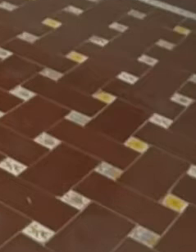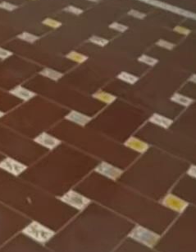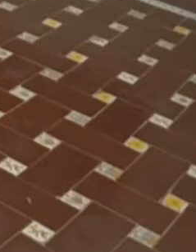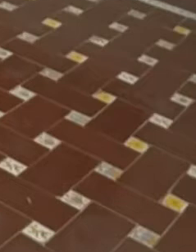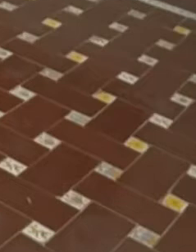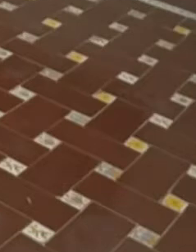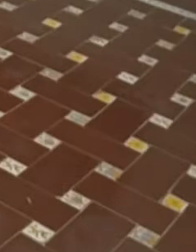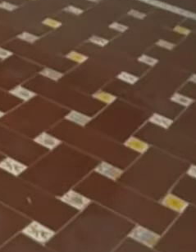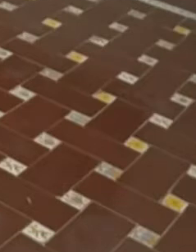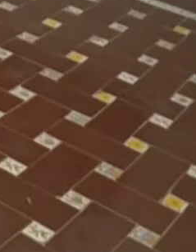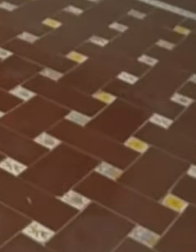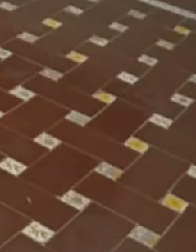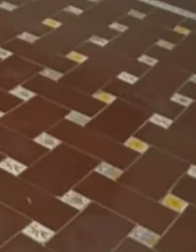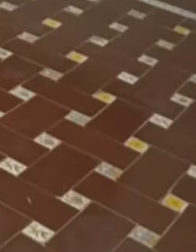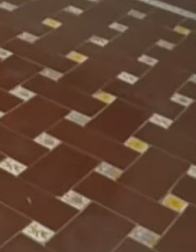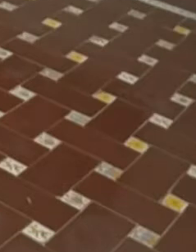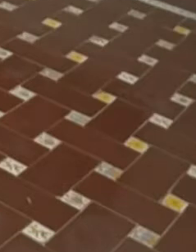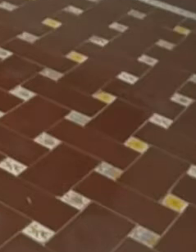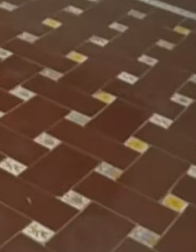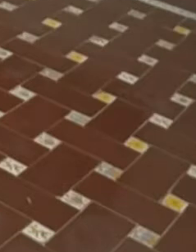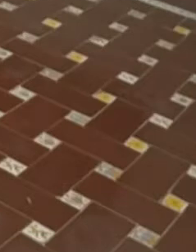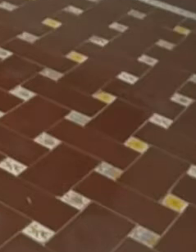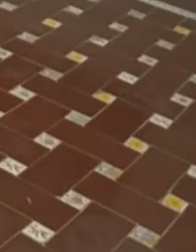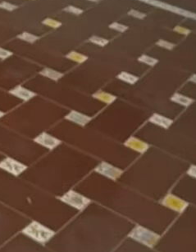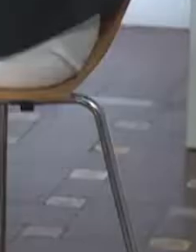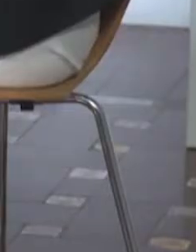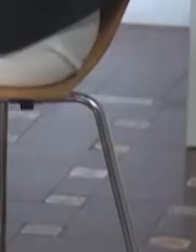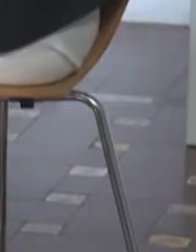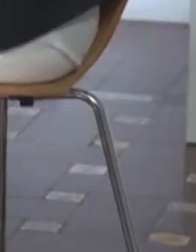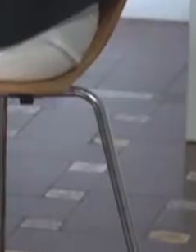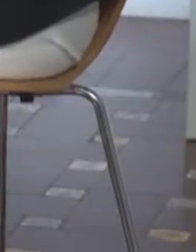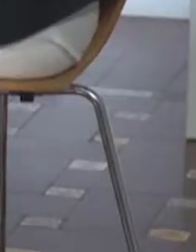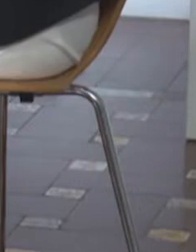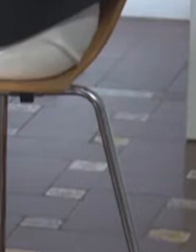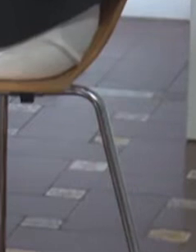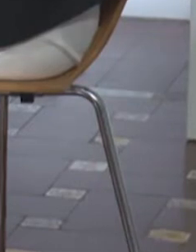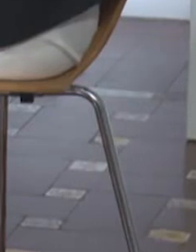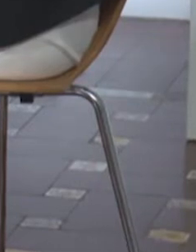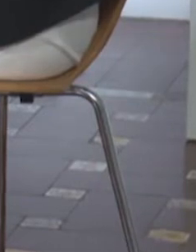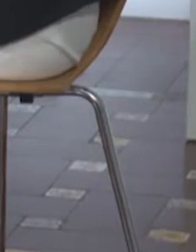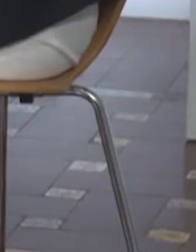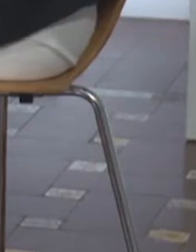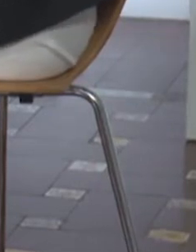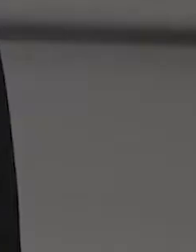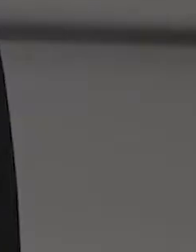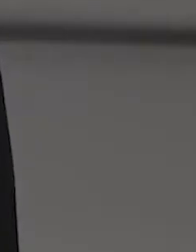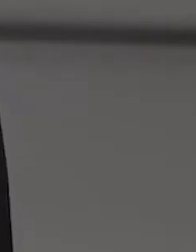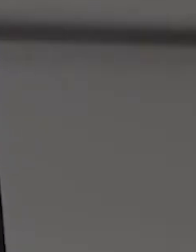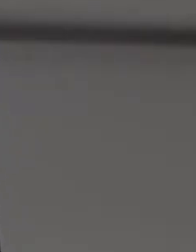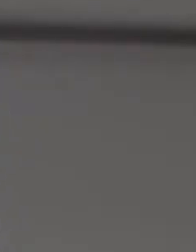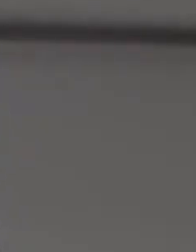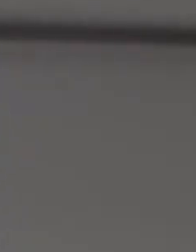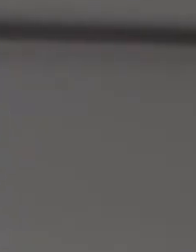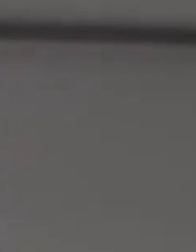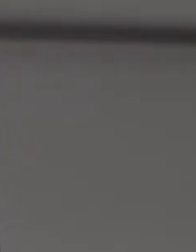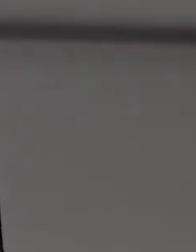Igualdad y también de Diversidad LGTBI del Ayuntamiento, Puri Dávila. Buenas tardes. Buenas tardes, Beatriz. Bueno, ¿por qué se han elegido